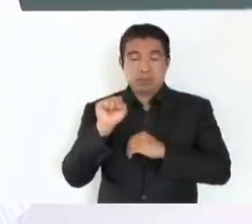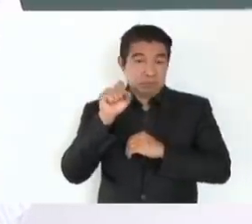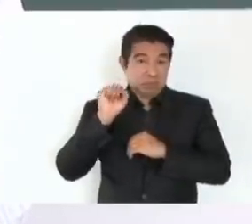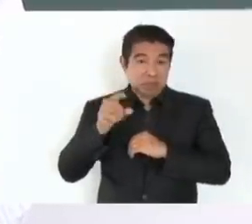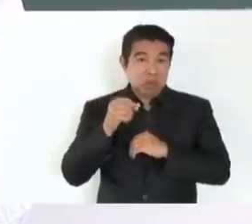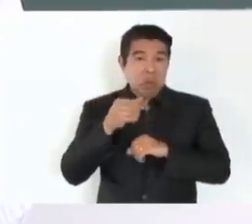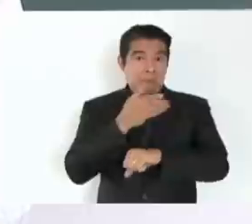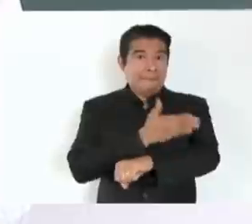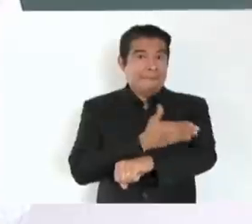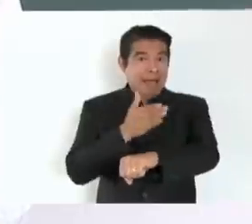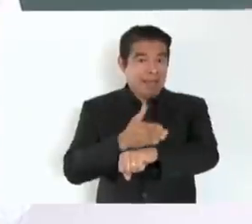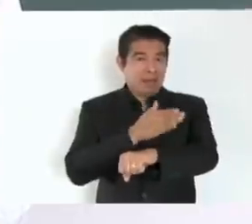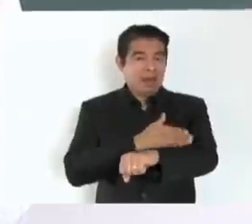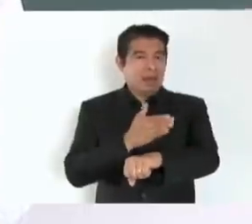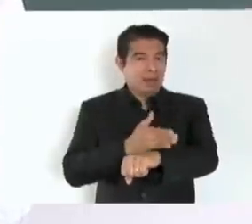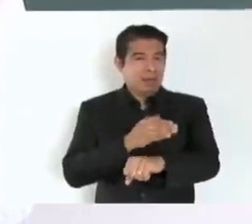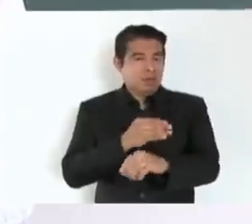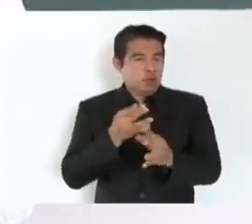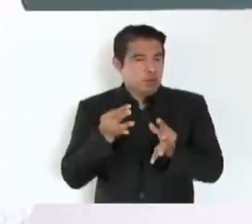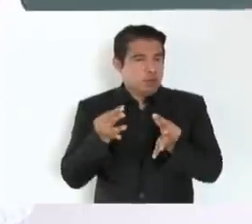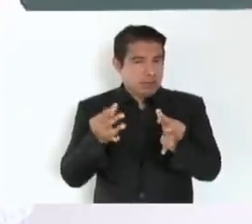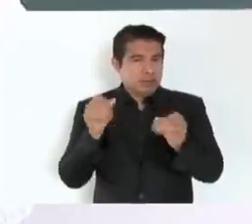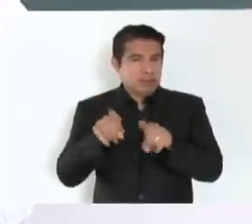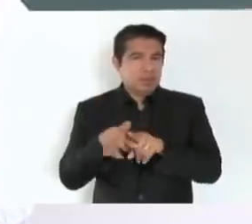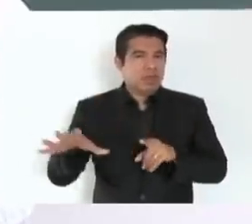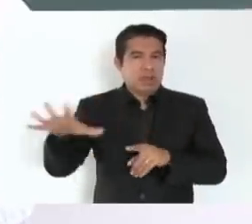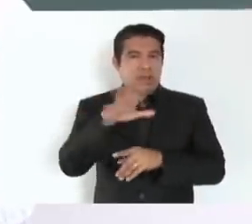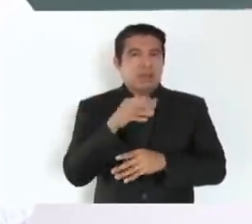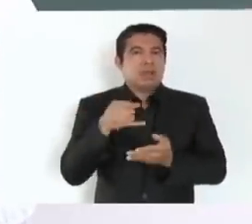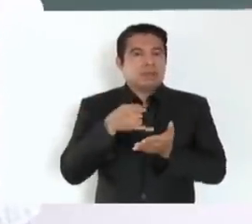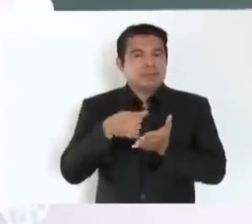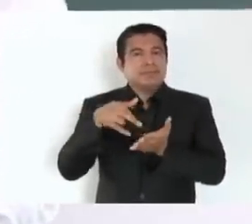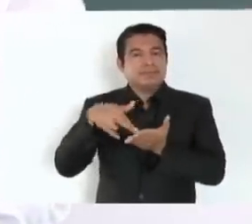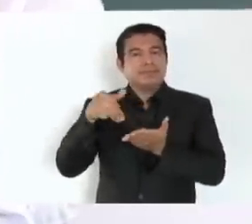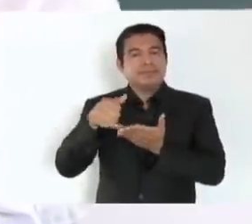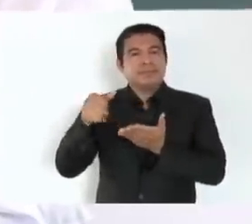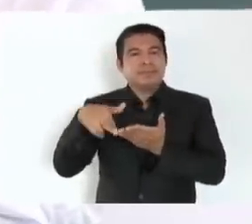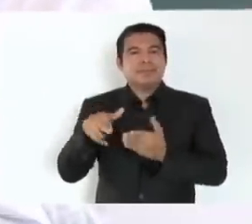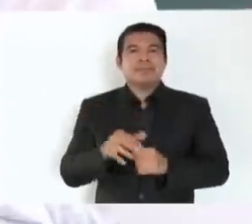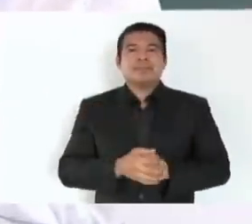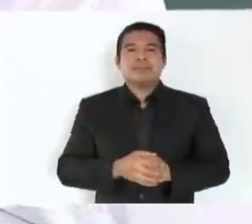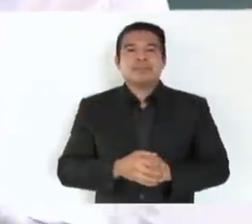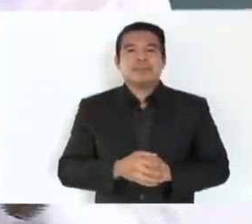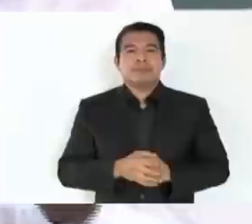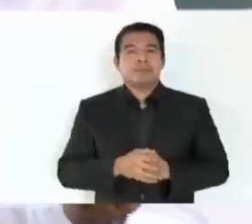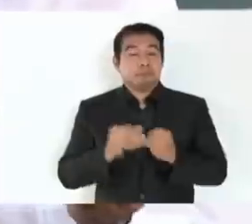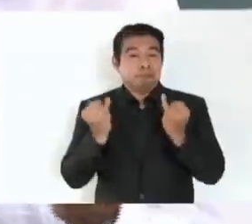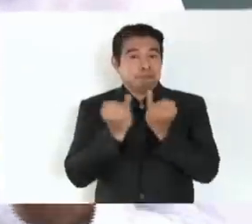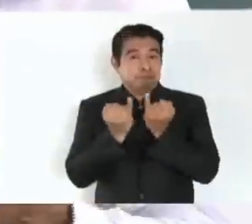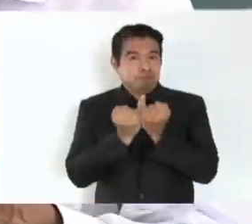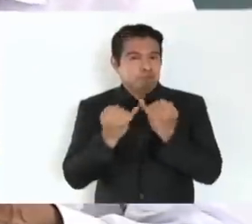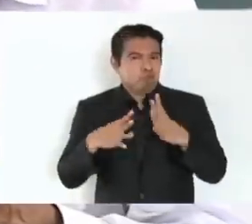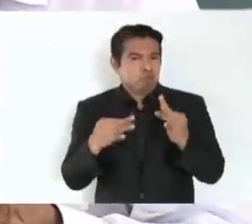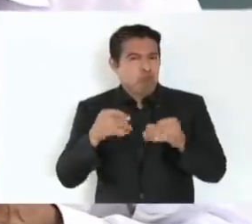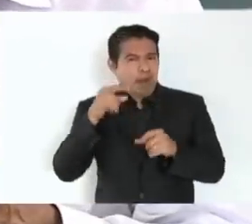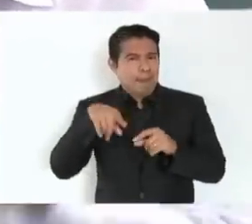en toda esta región. Y lo otro que es fundamental,